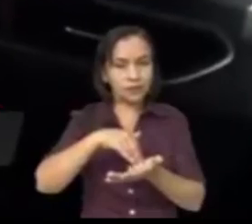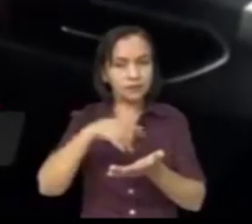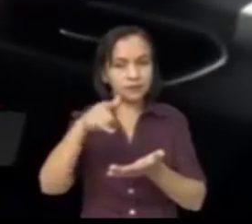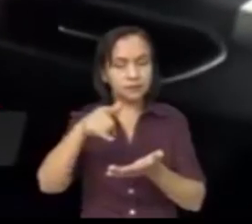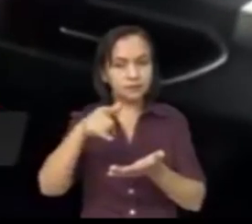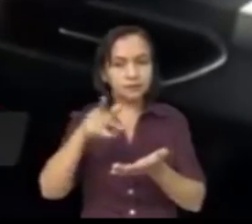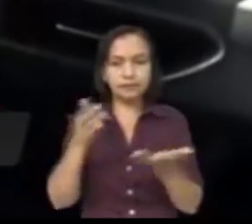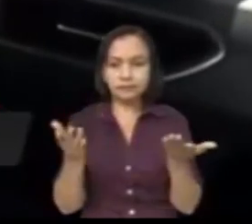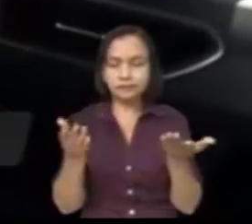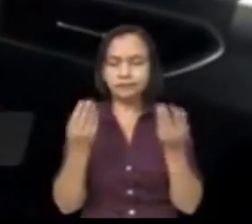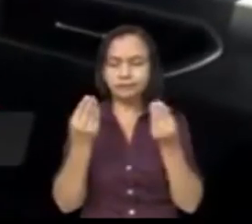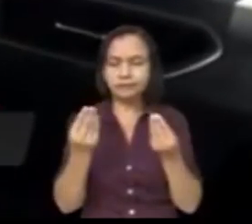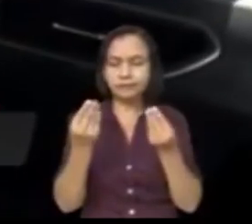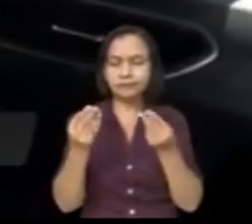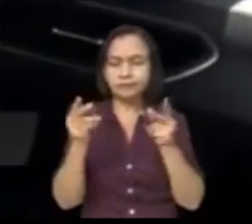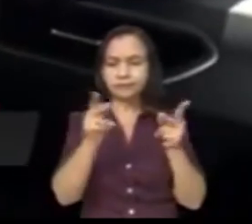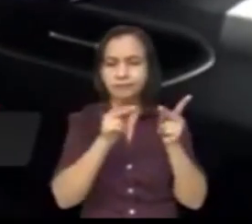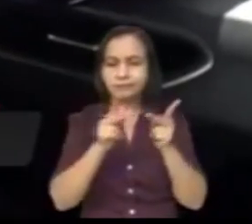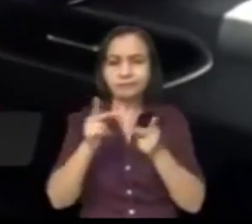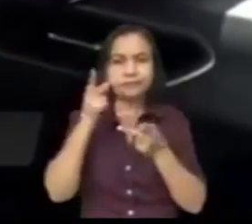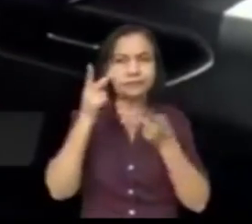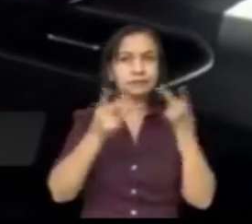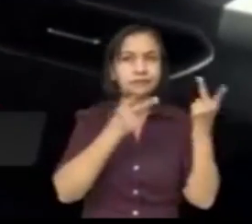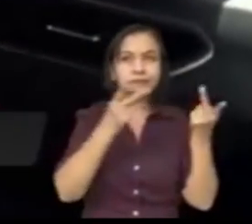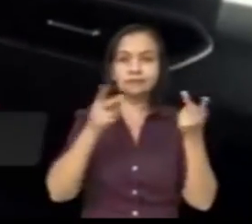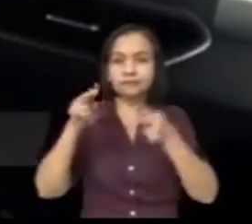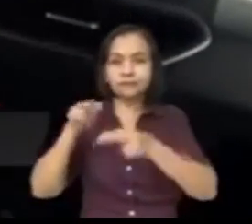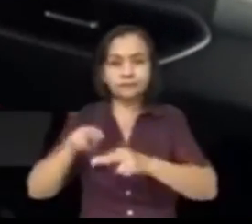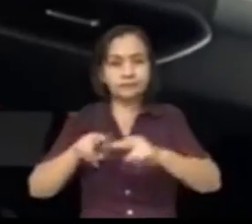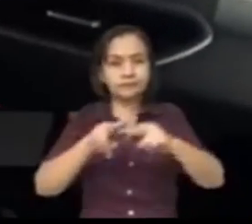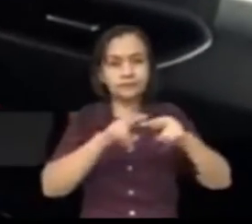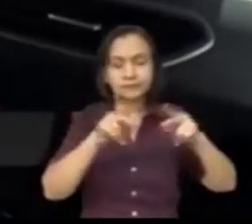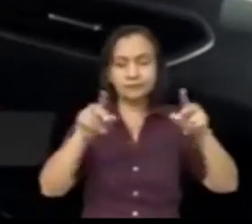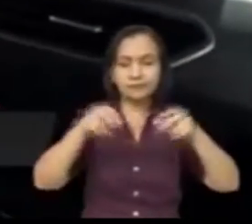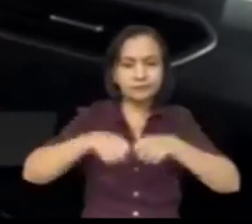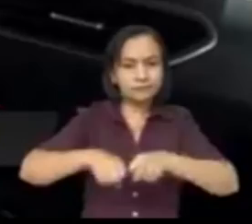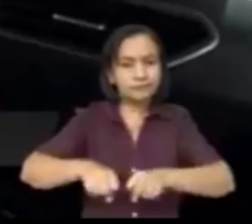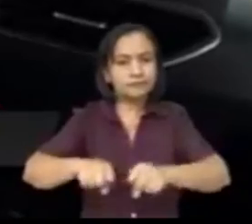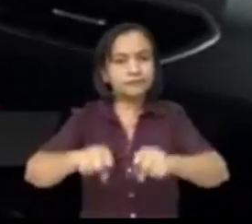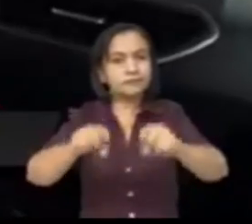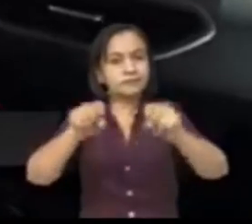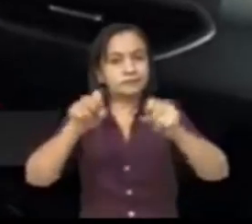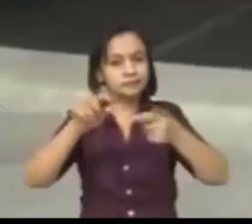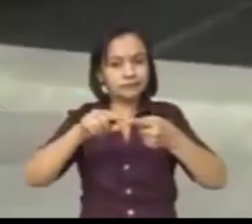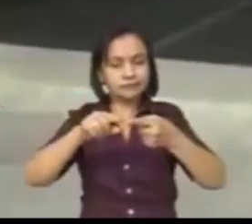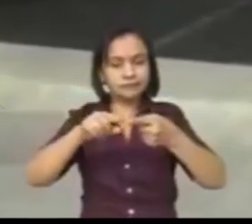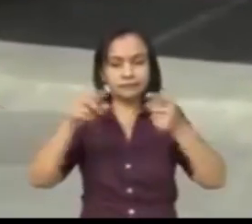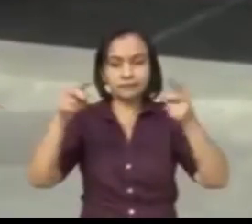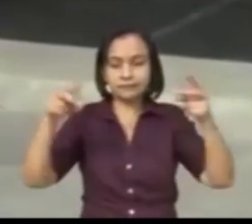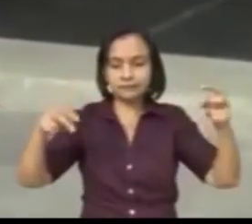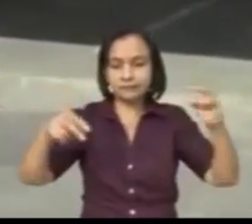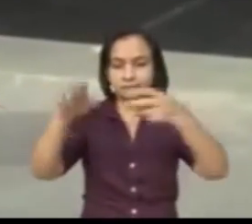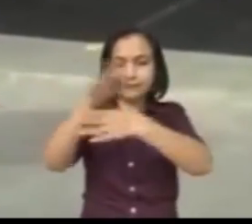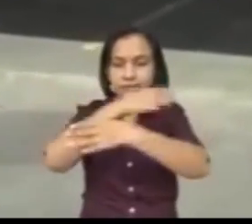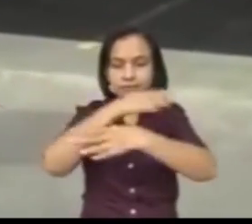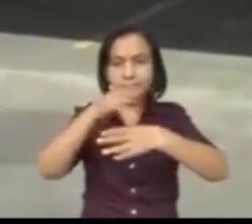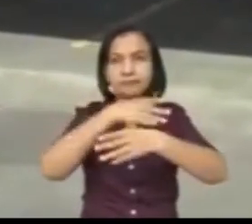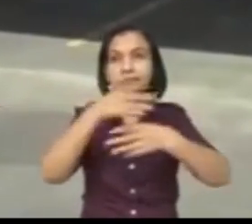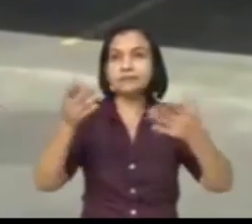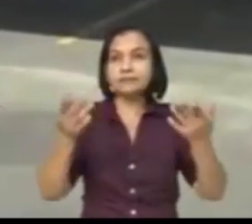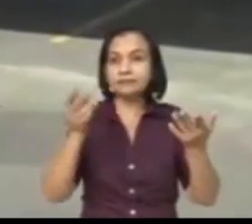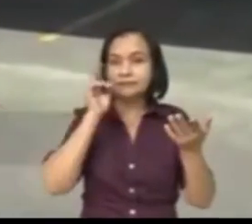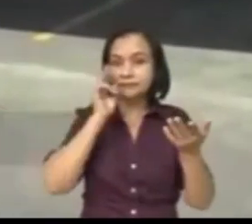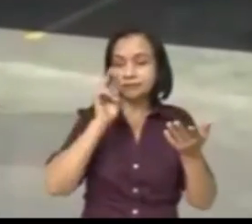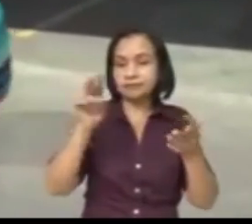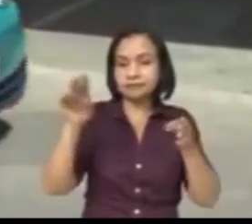llega bastante la población, ya sea recreativo, un supermercado, un centro comercial, ahí vemos los